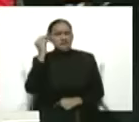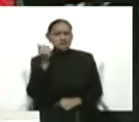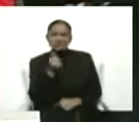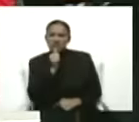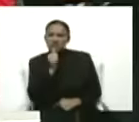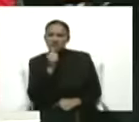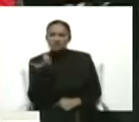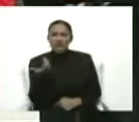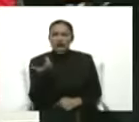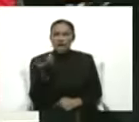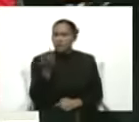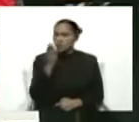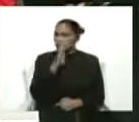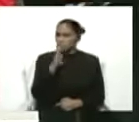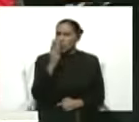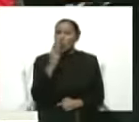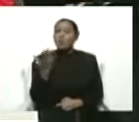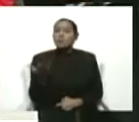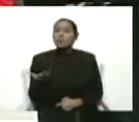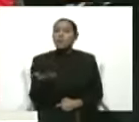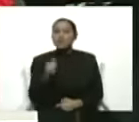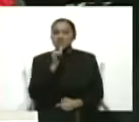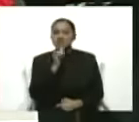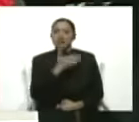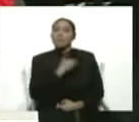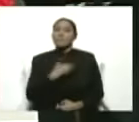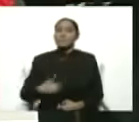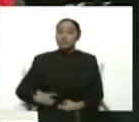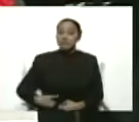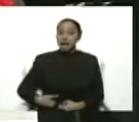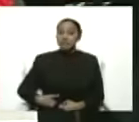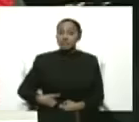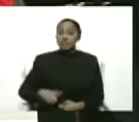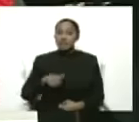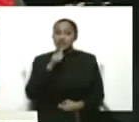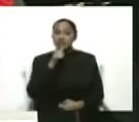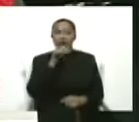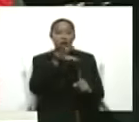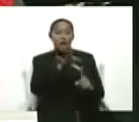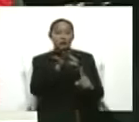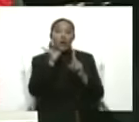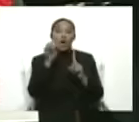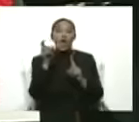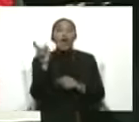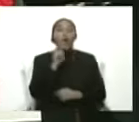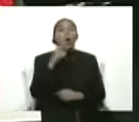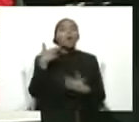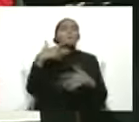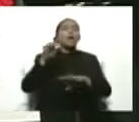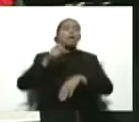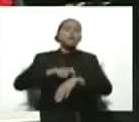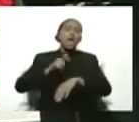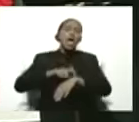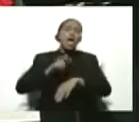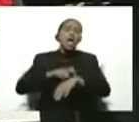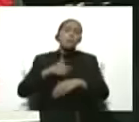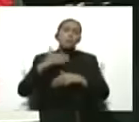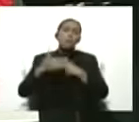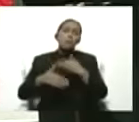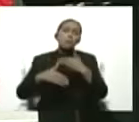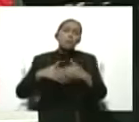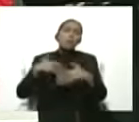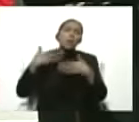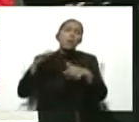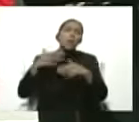que va a ser su presidente, duraron más de un mes y todavía tratan de hacerle ver al mundo que en